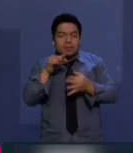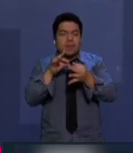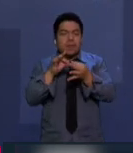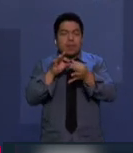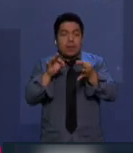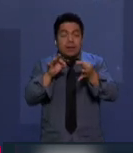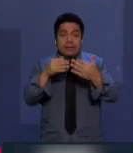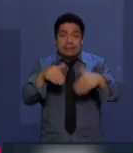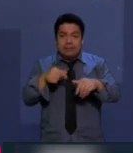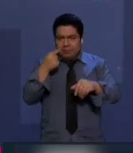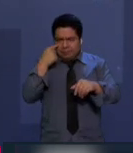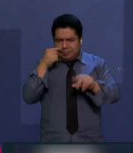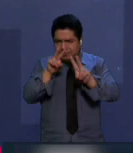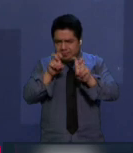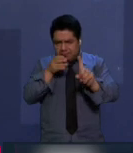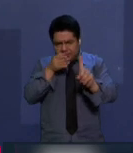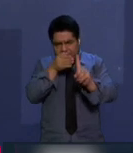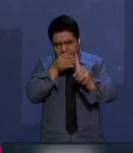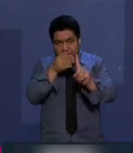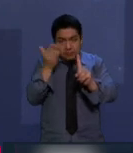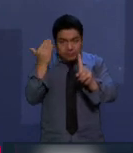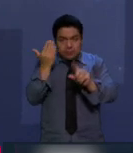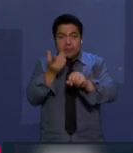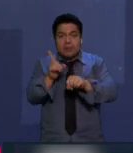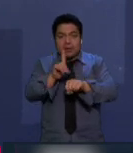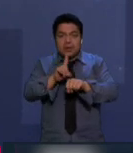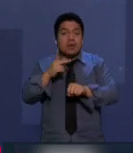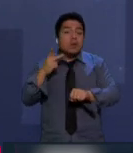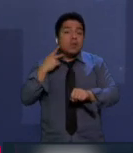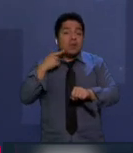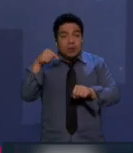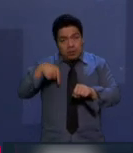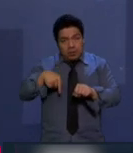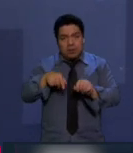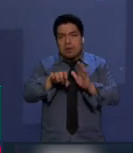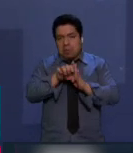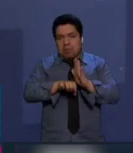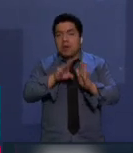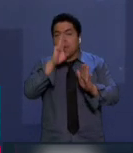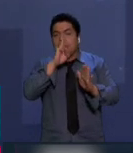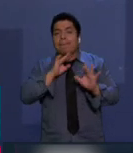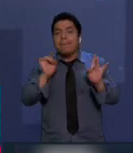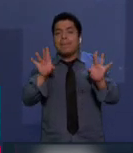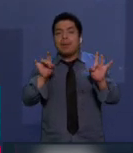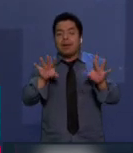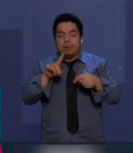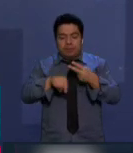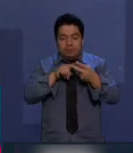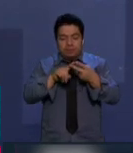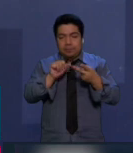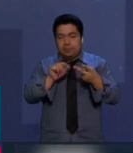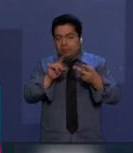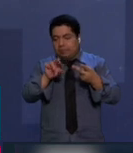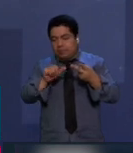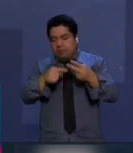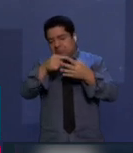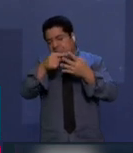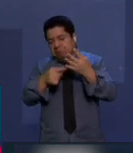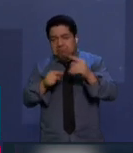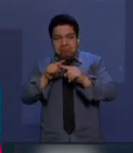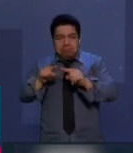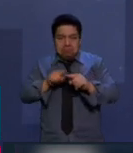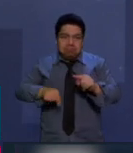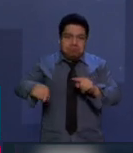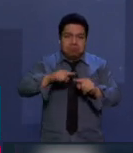información, quiero hablar con usted de algo, porque hace unos días políticos capitalinos como Miguel Ángel Mancera y Adrián Rubalcaba, entre otros políticos de otras